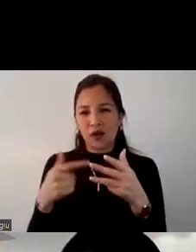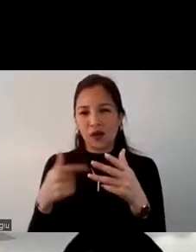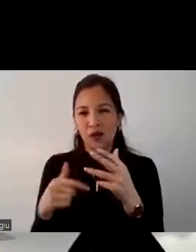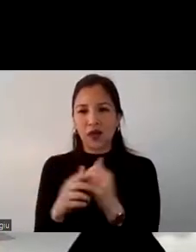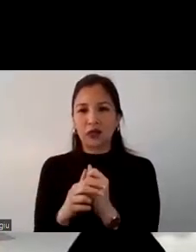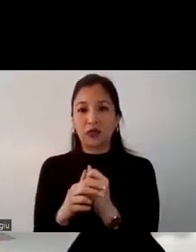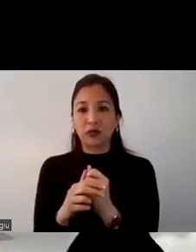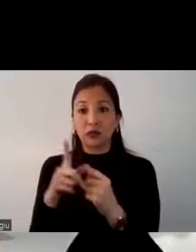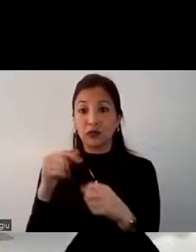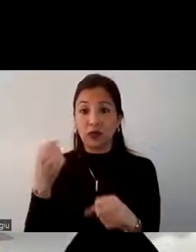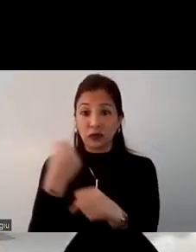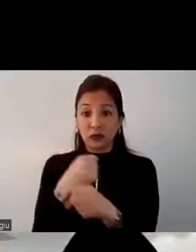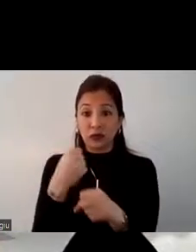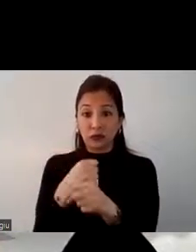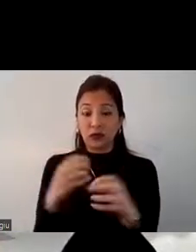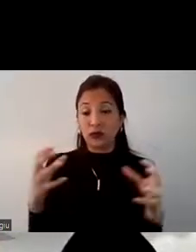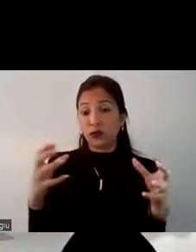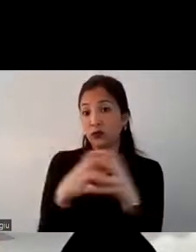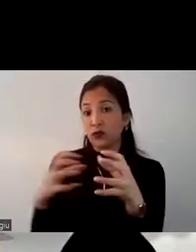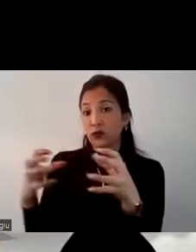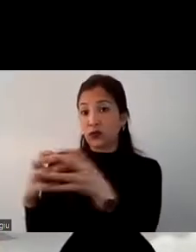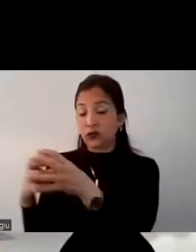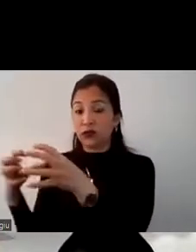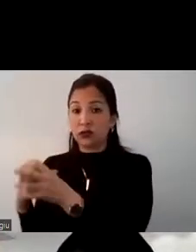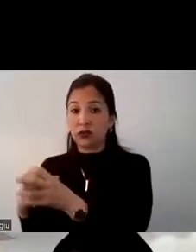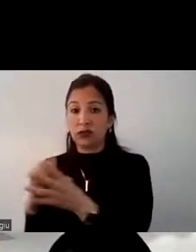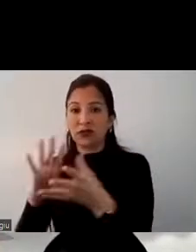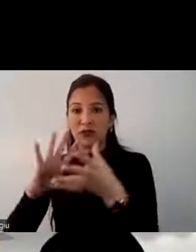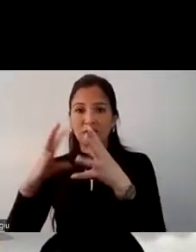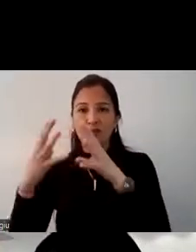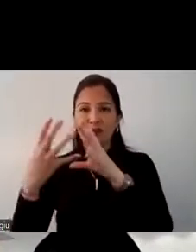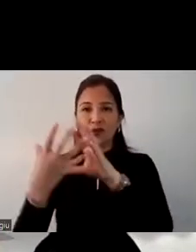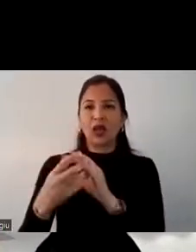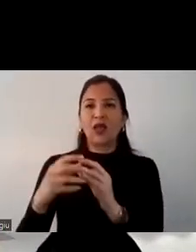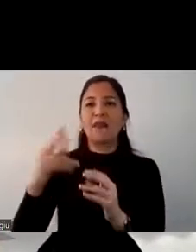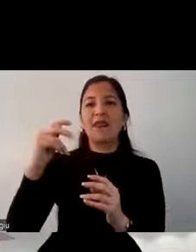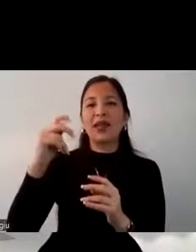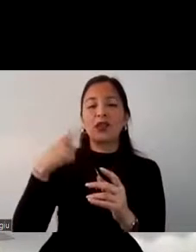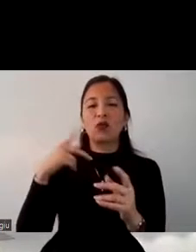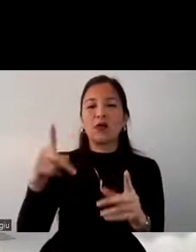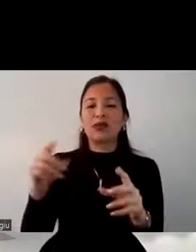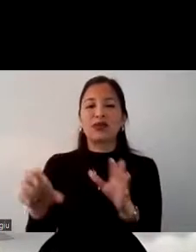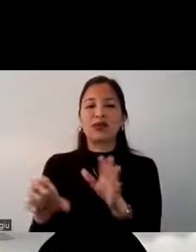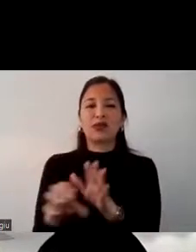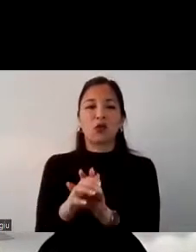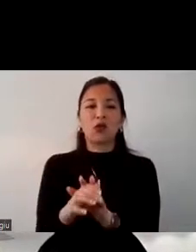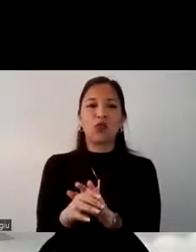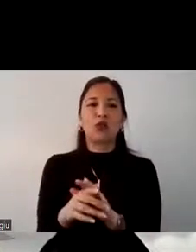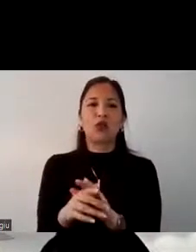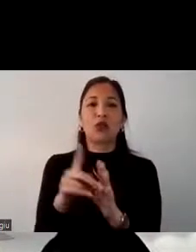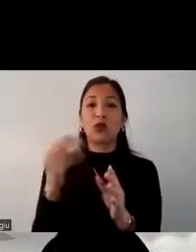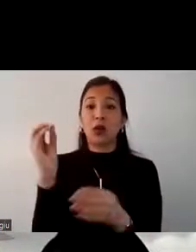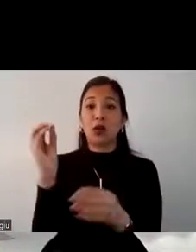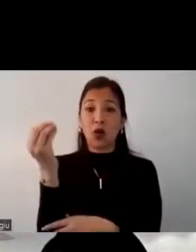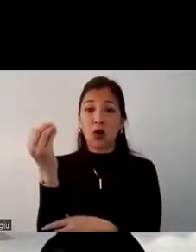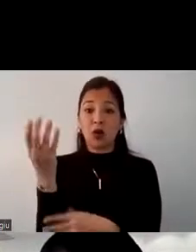hay que trabajar todavía en lo que es este convertirnos en un destino más seguro y también vemos que los jóvenes se preocupan porque